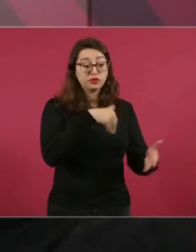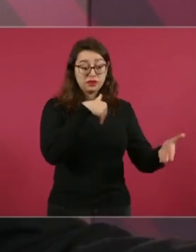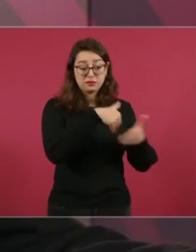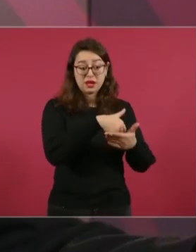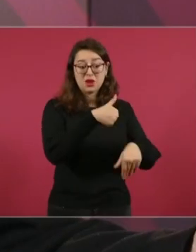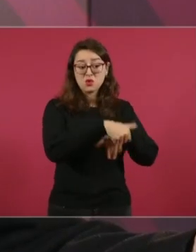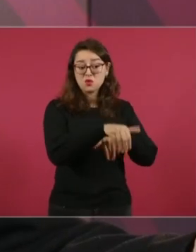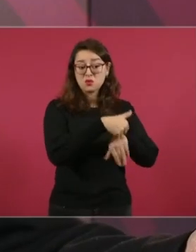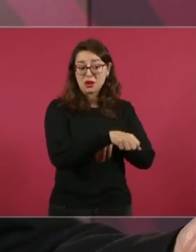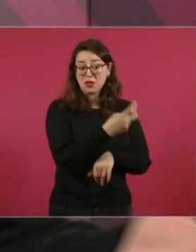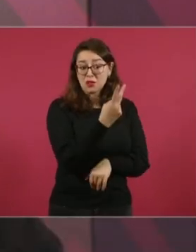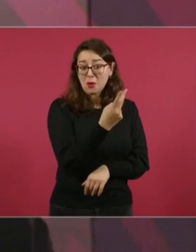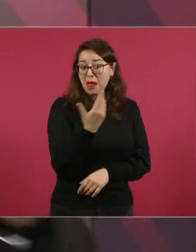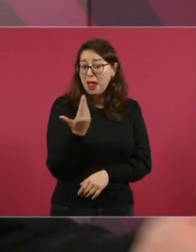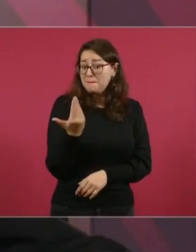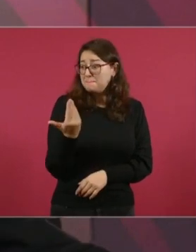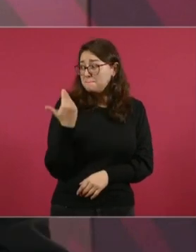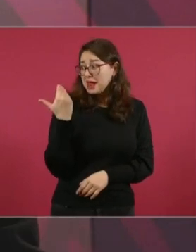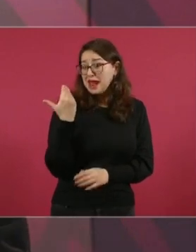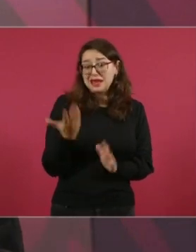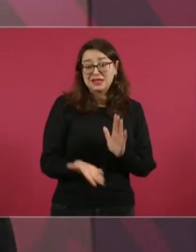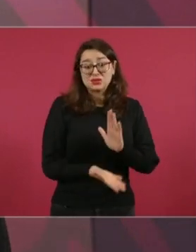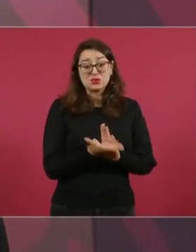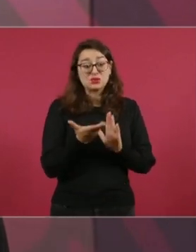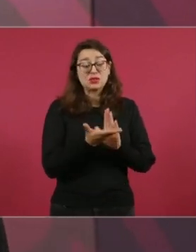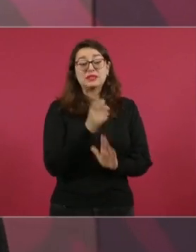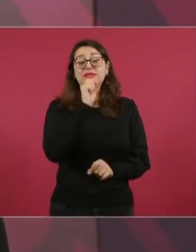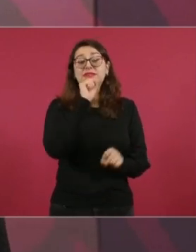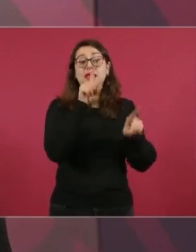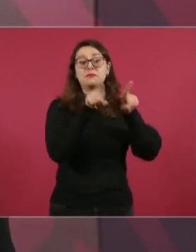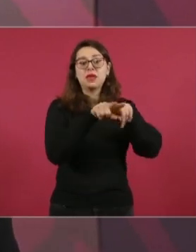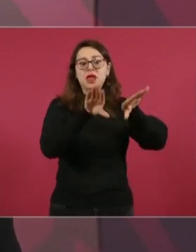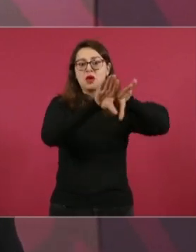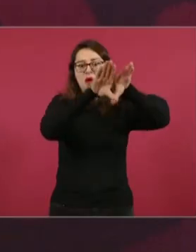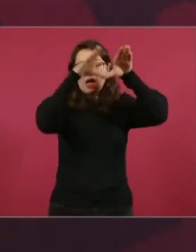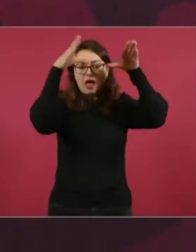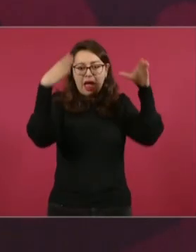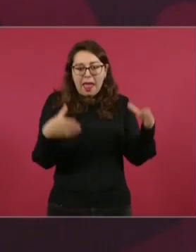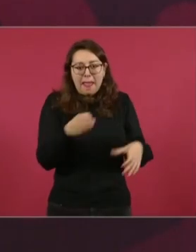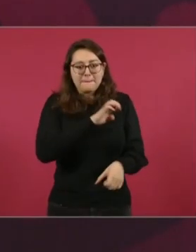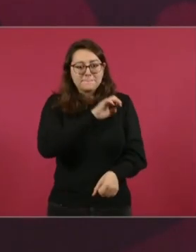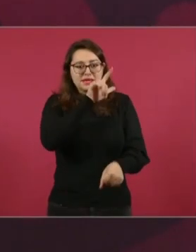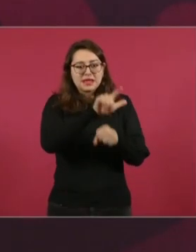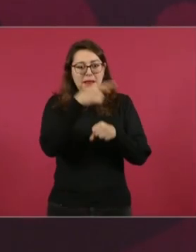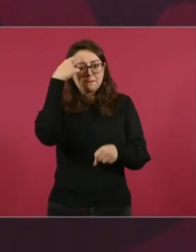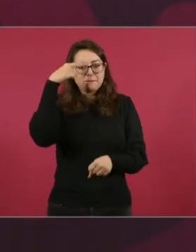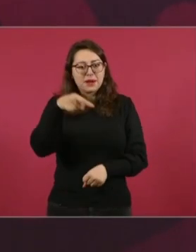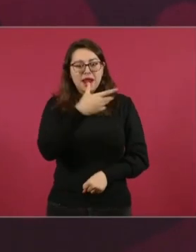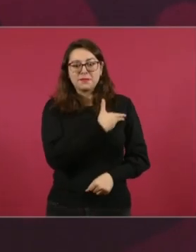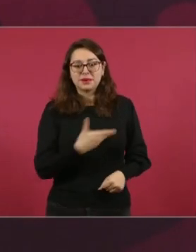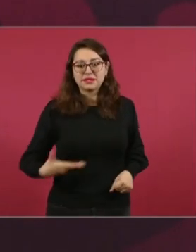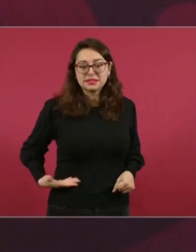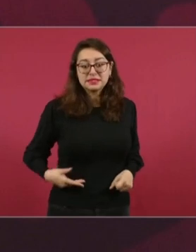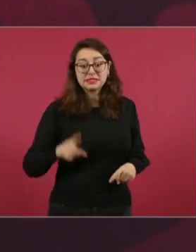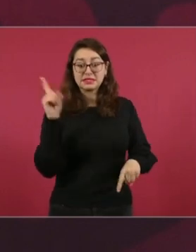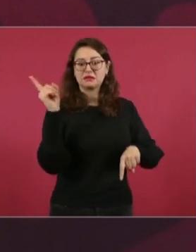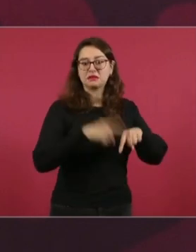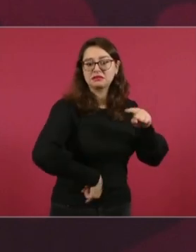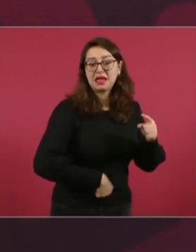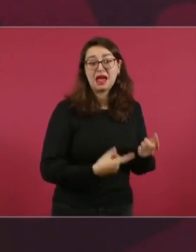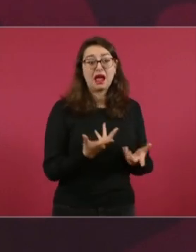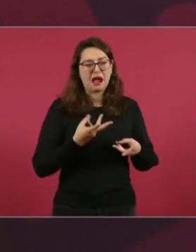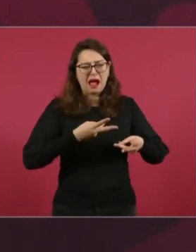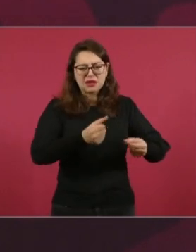relativamente poco y habían cobrado mil millones de pesos y tampoco cerramos